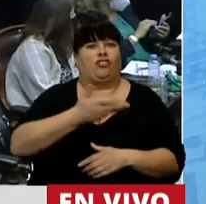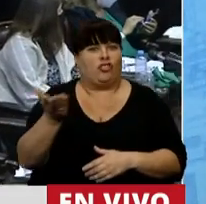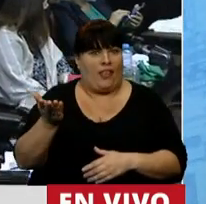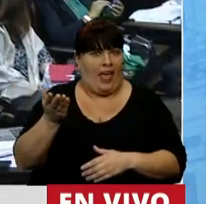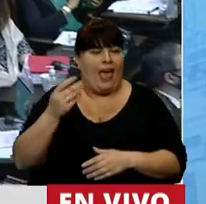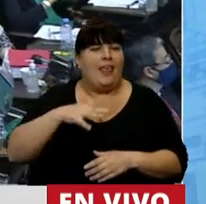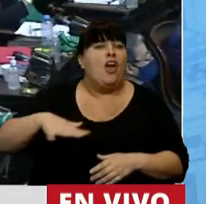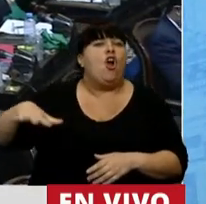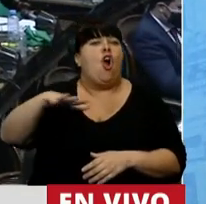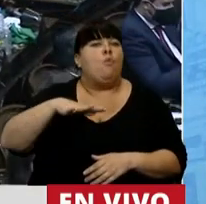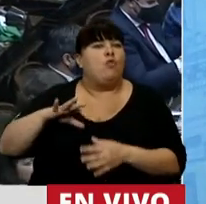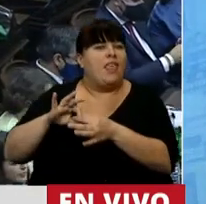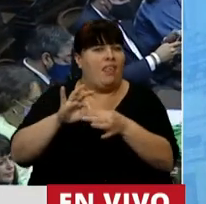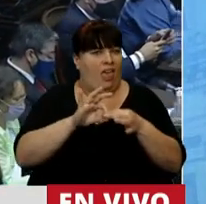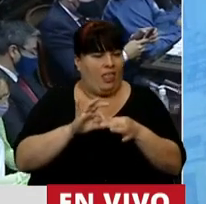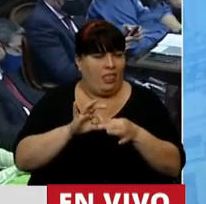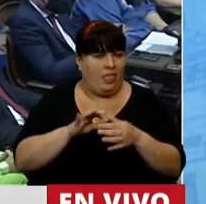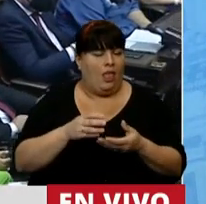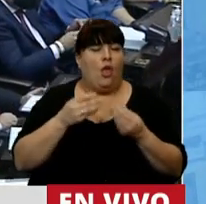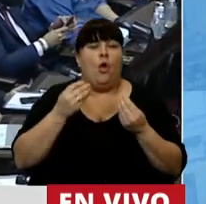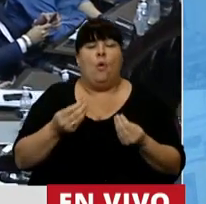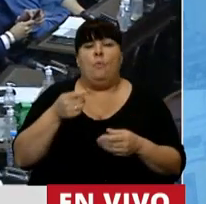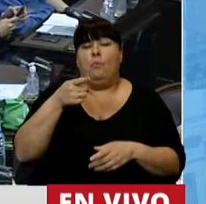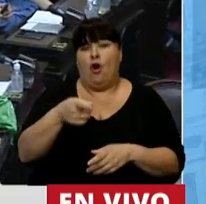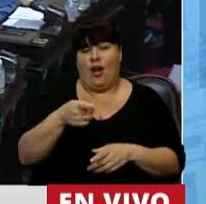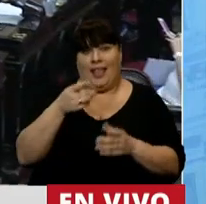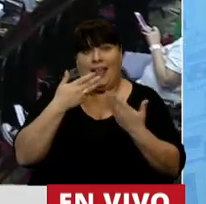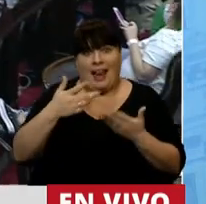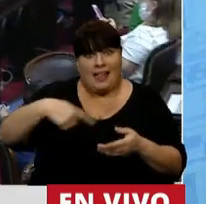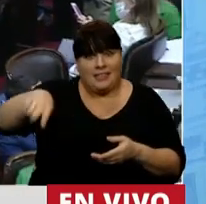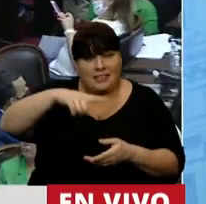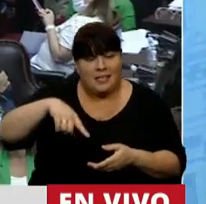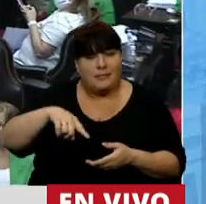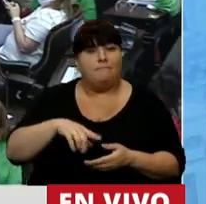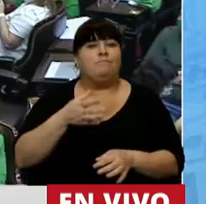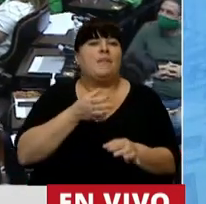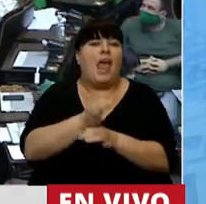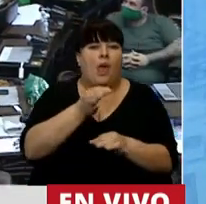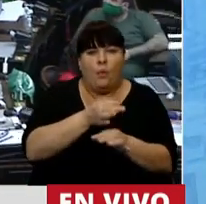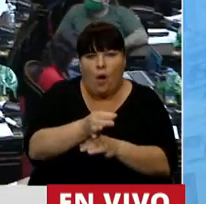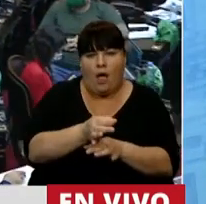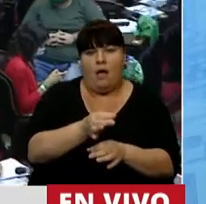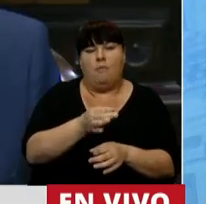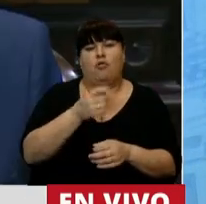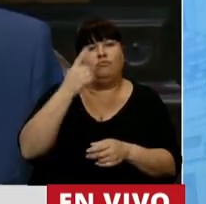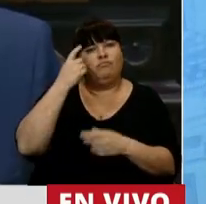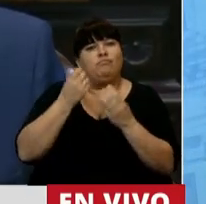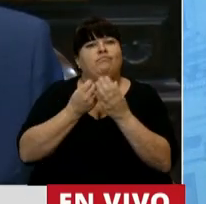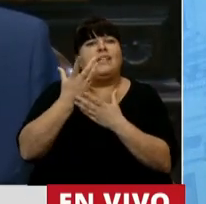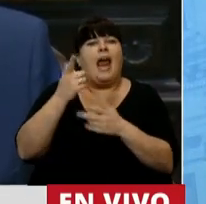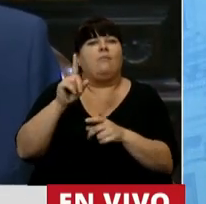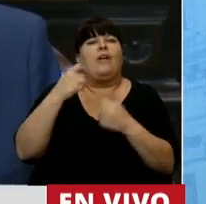como comunidad, ya que en función de ellas educamos, creamos